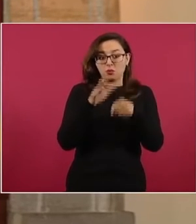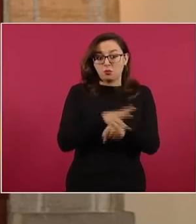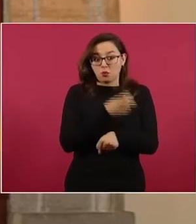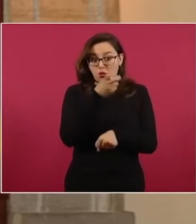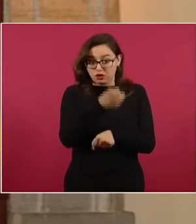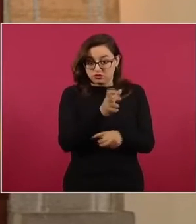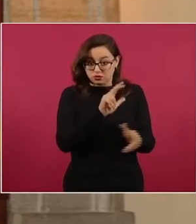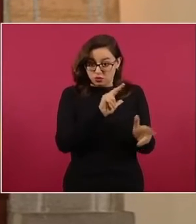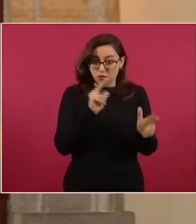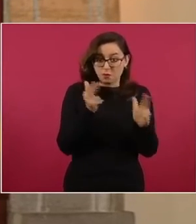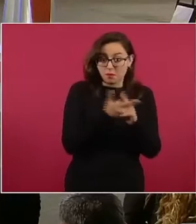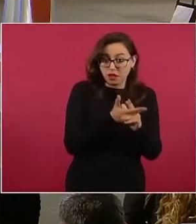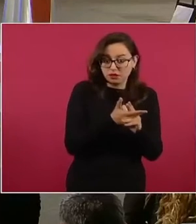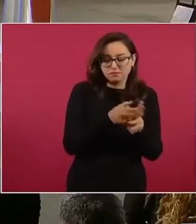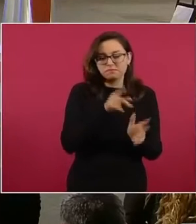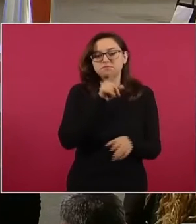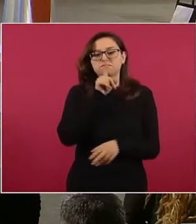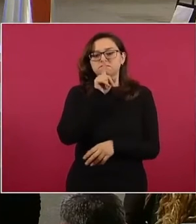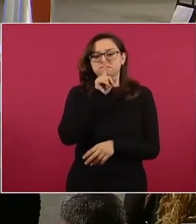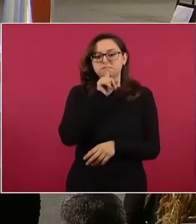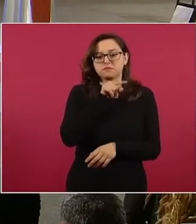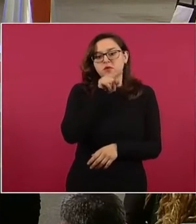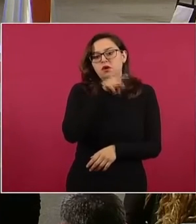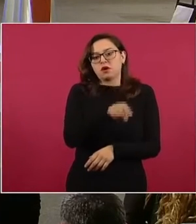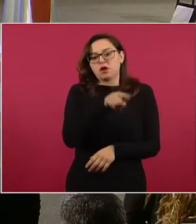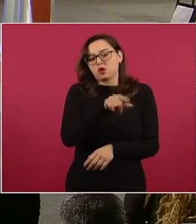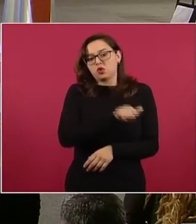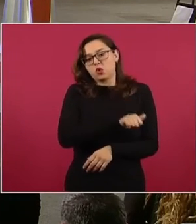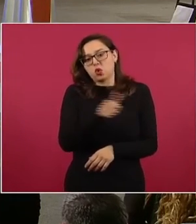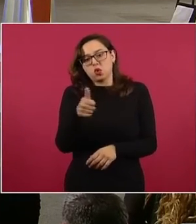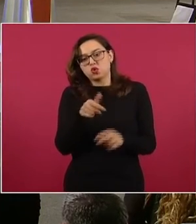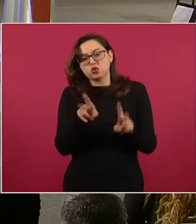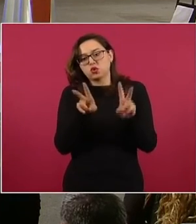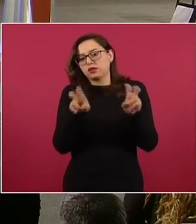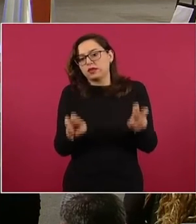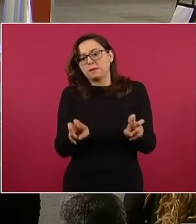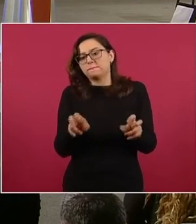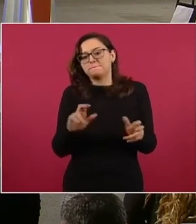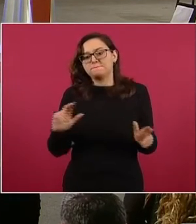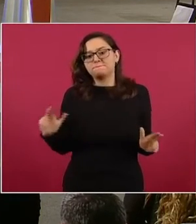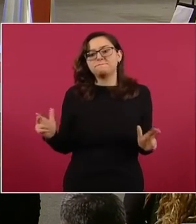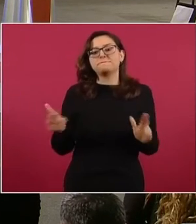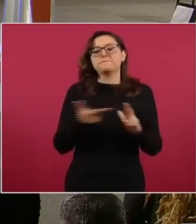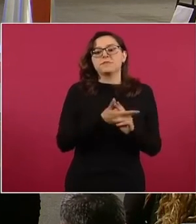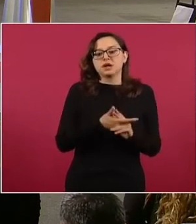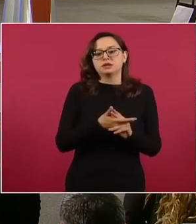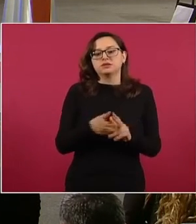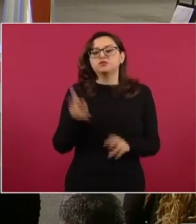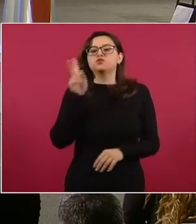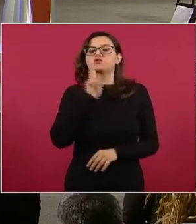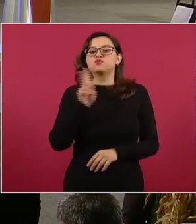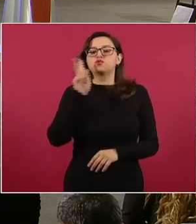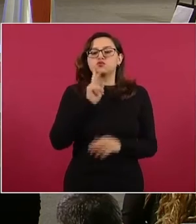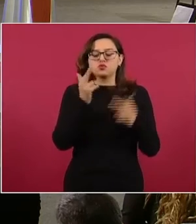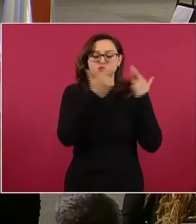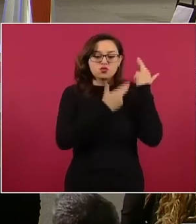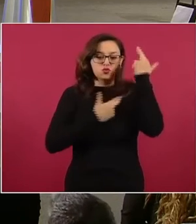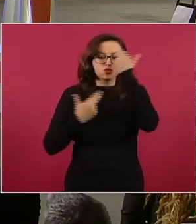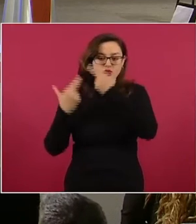o periodística, sino que responde a otras causas. Se han analizado y evaluado datos de prueba que han